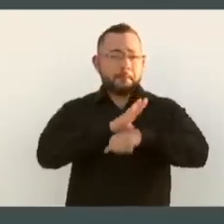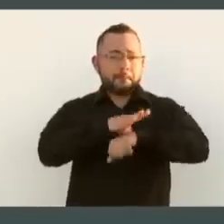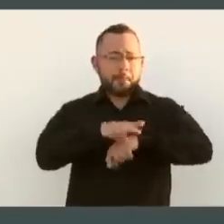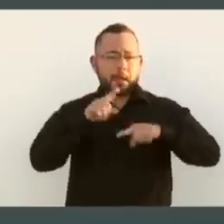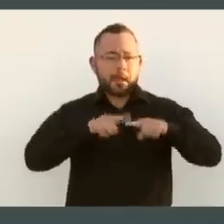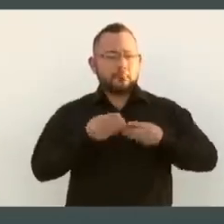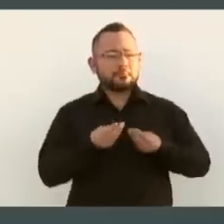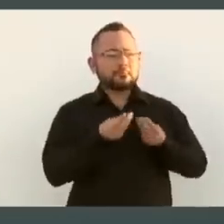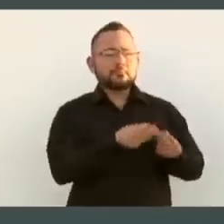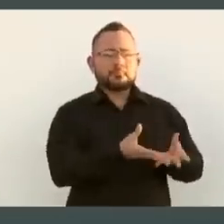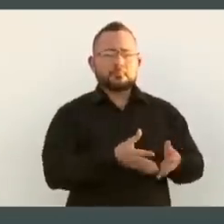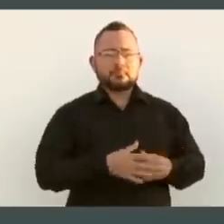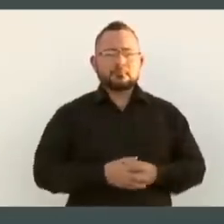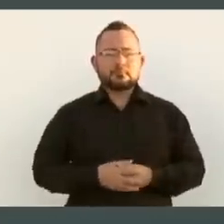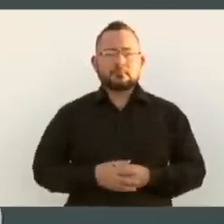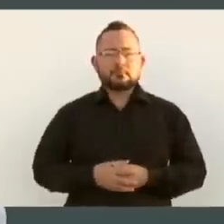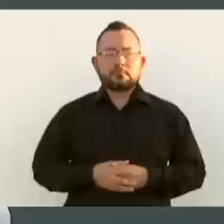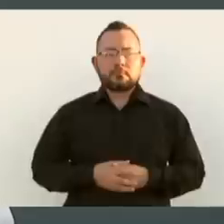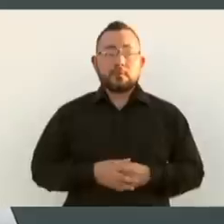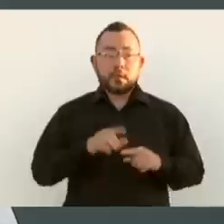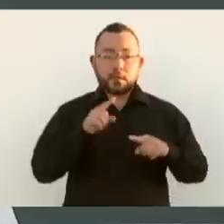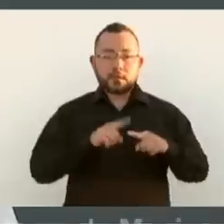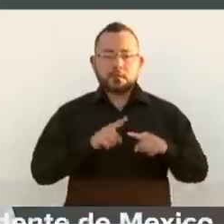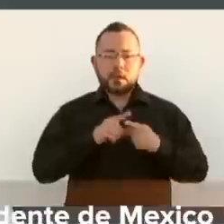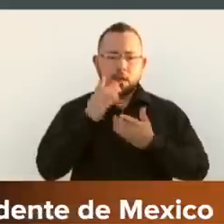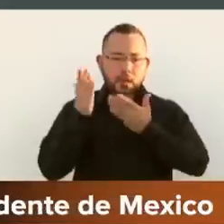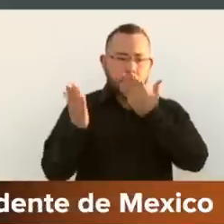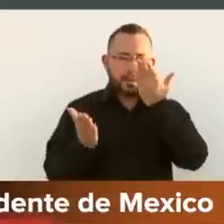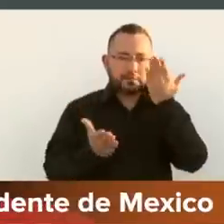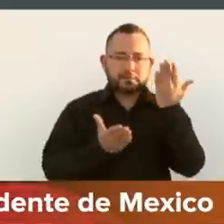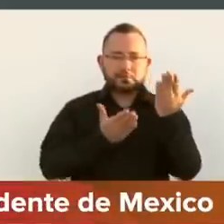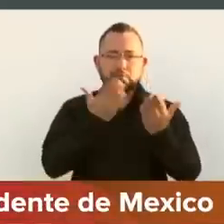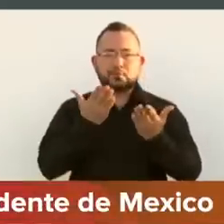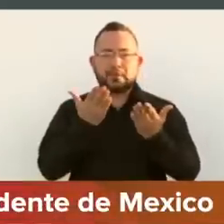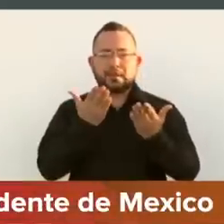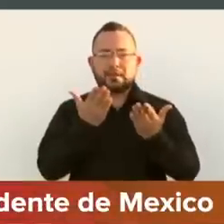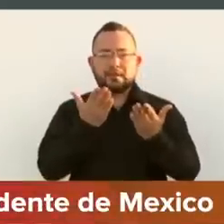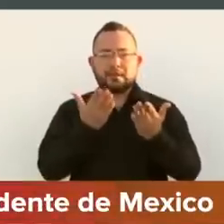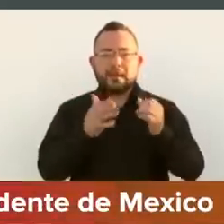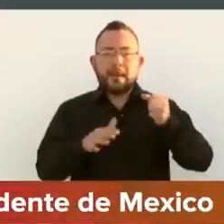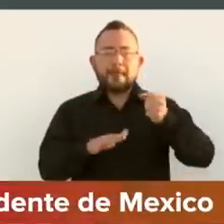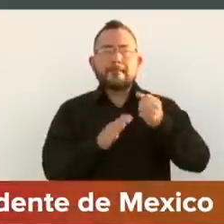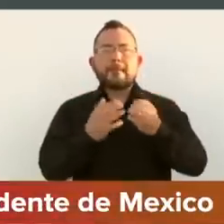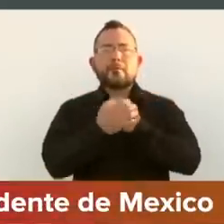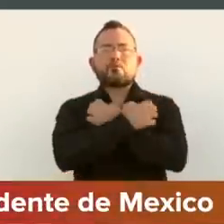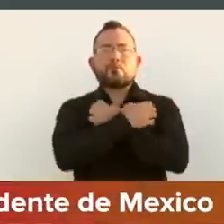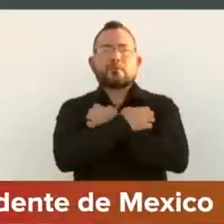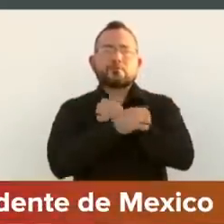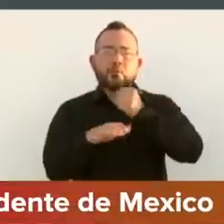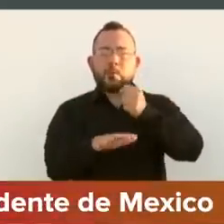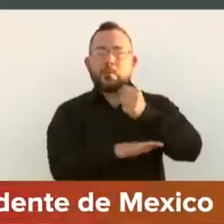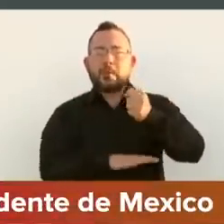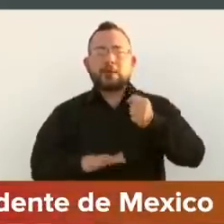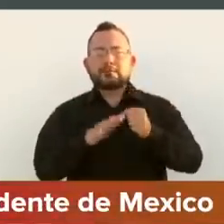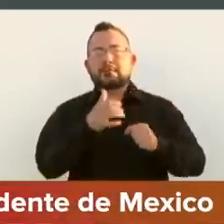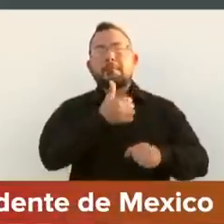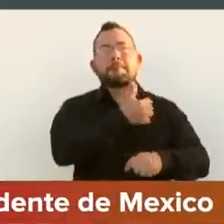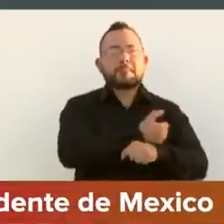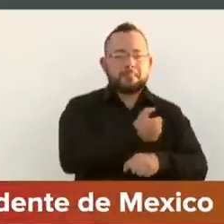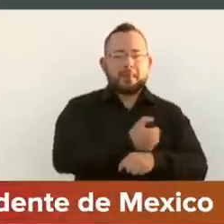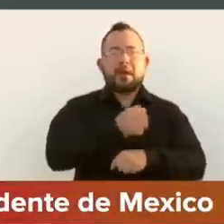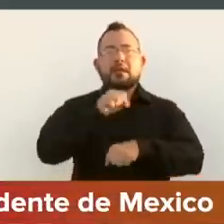quienes estudian en el nivel básico, es decir, en primaria, en secundaria.